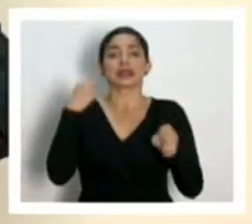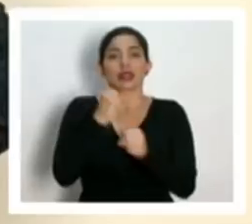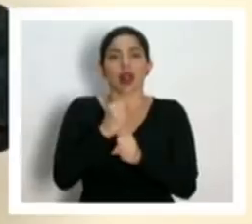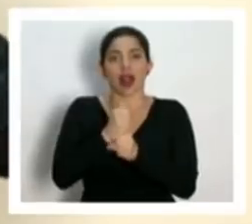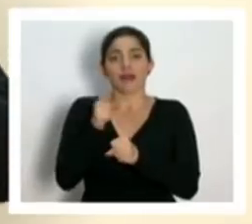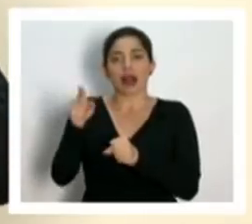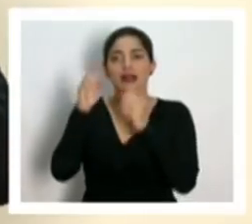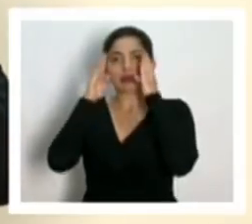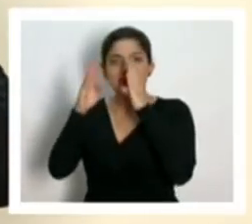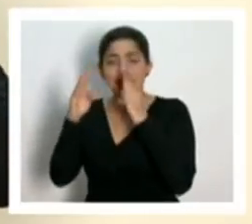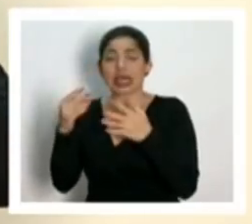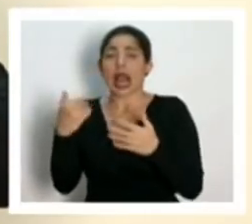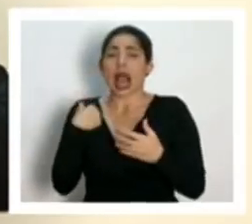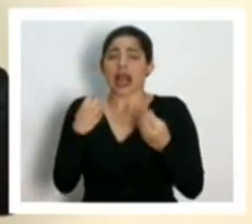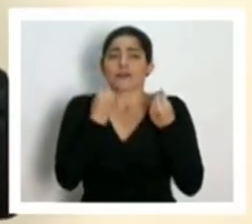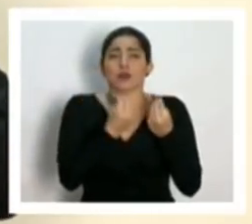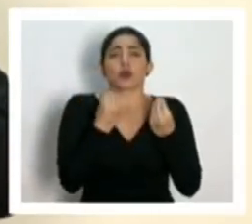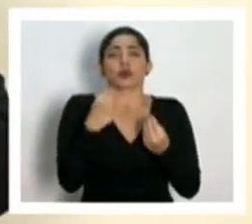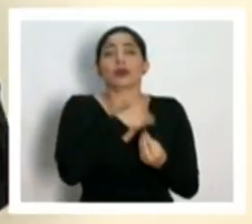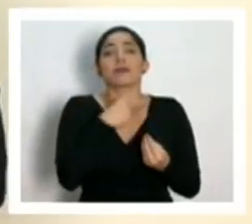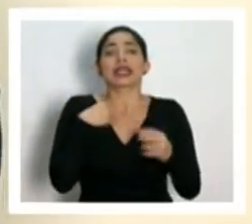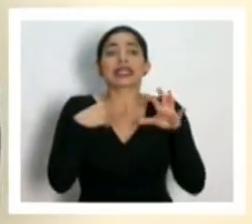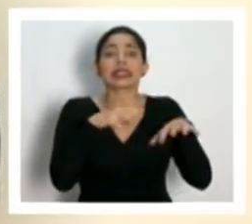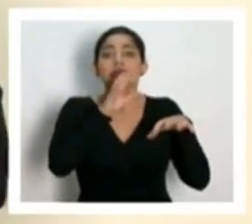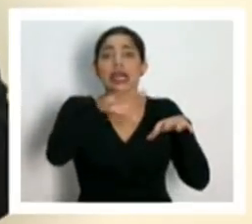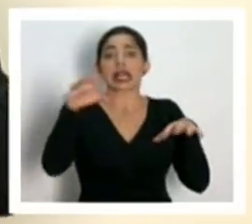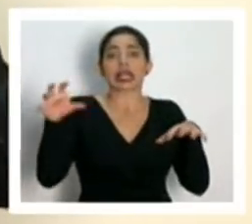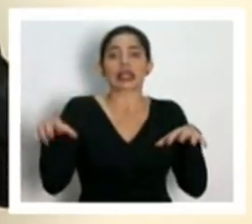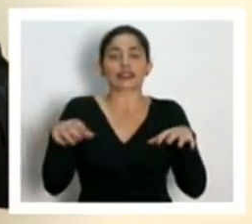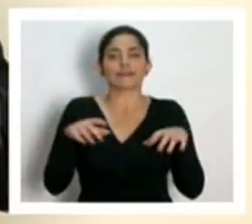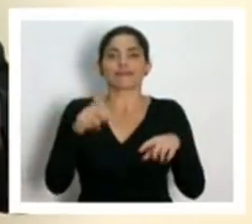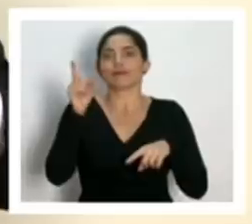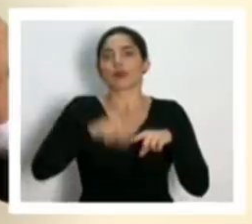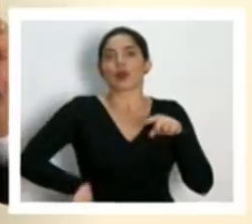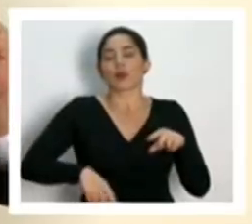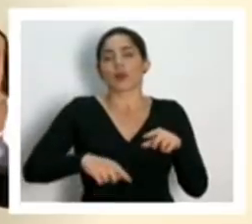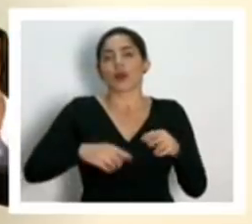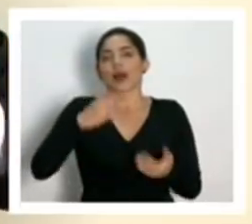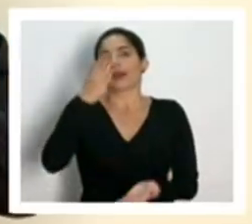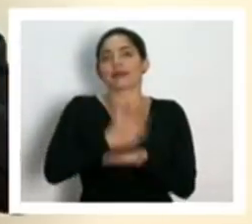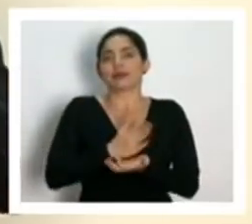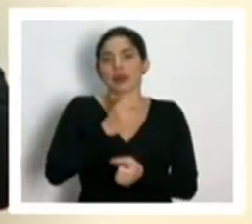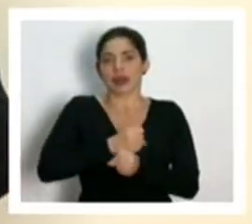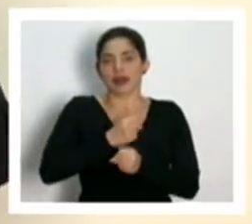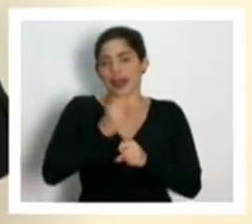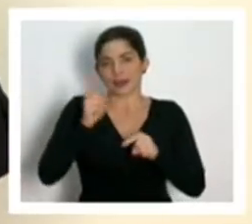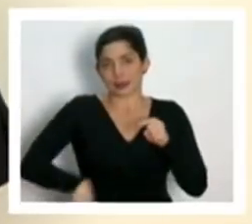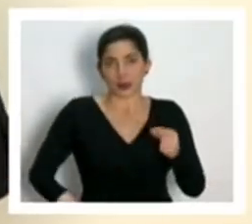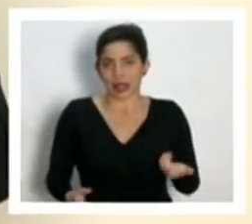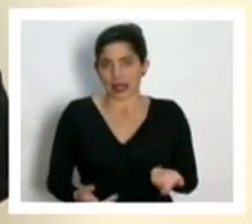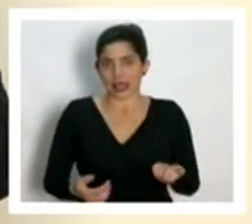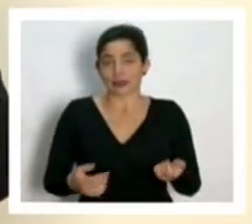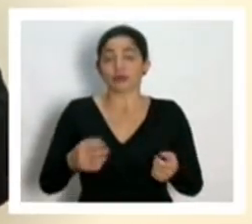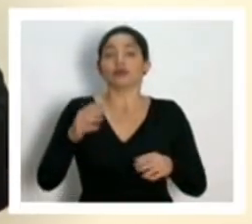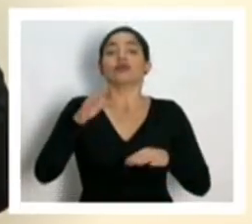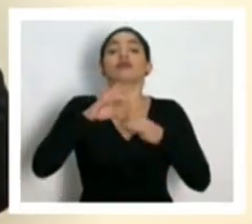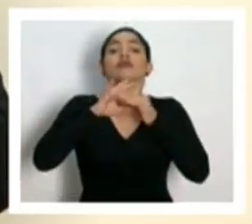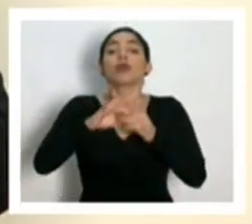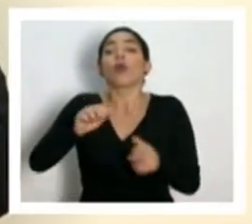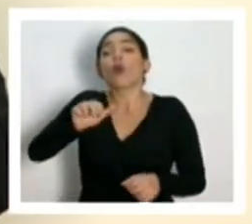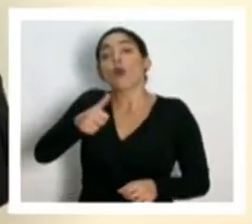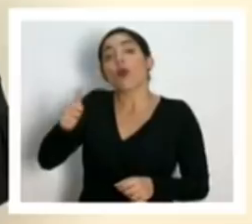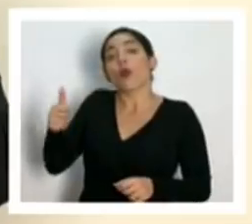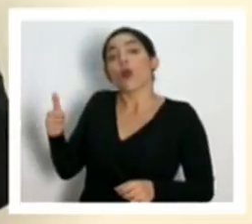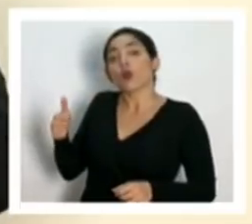que ver con todo ello en fin hay una serie de ministerios que hoy no podemos dejar que dejen de funcionar sobre los demás